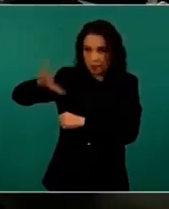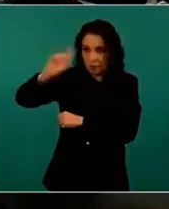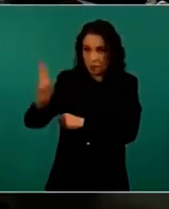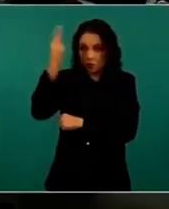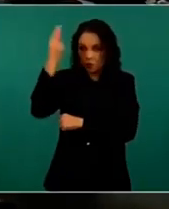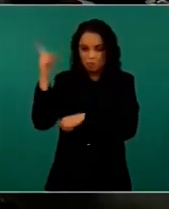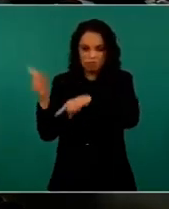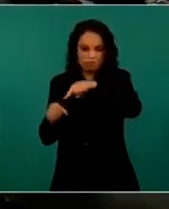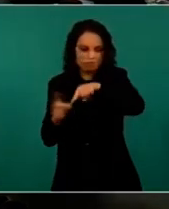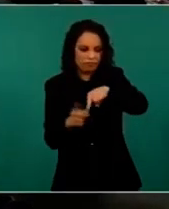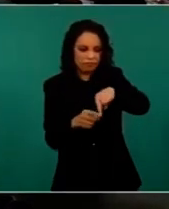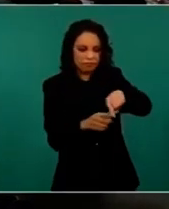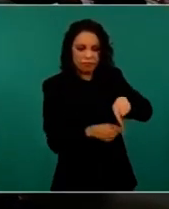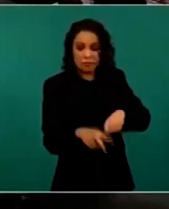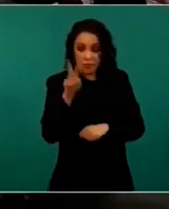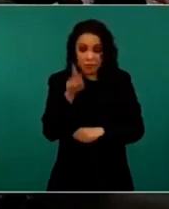No hay nada.